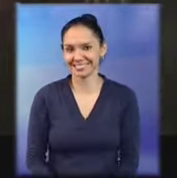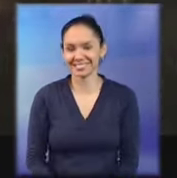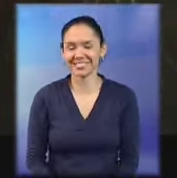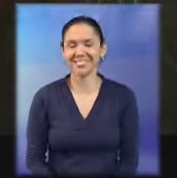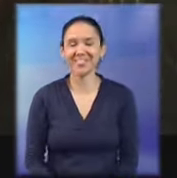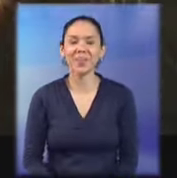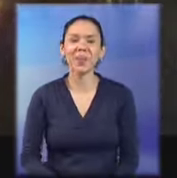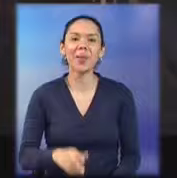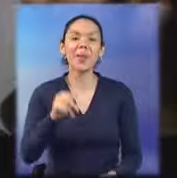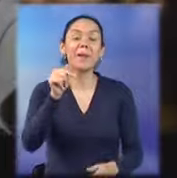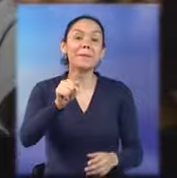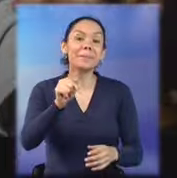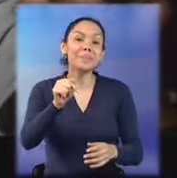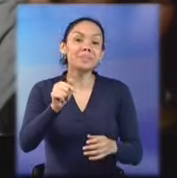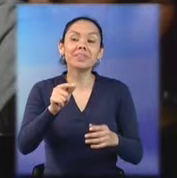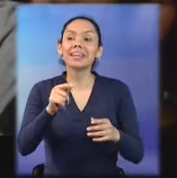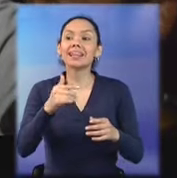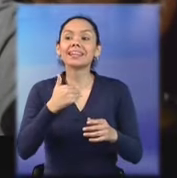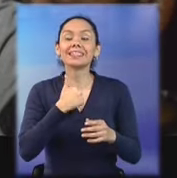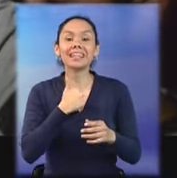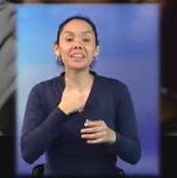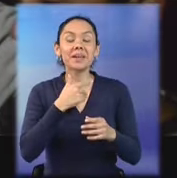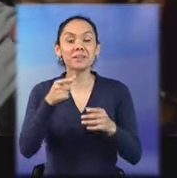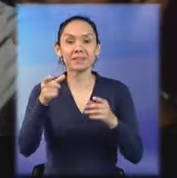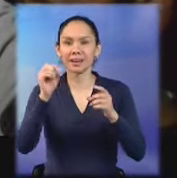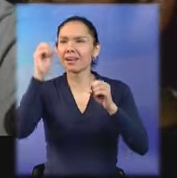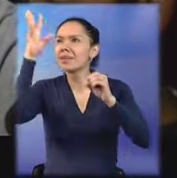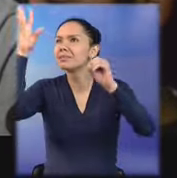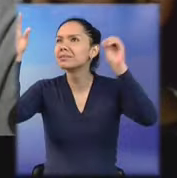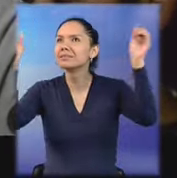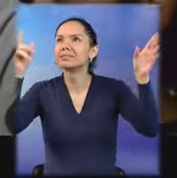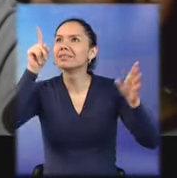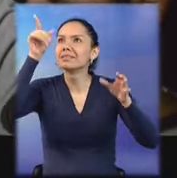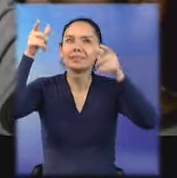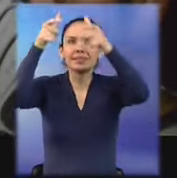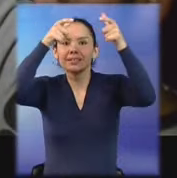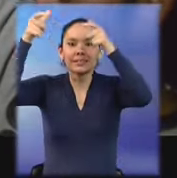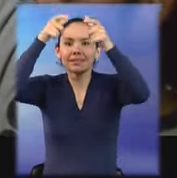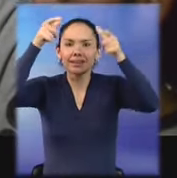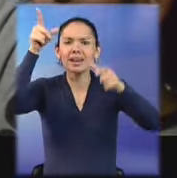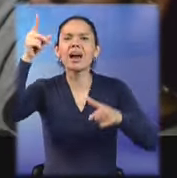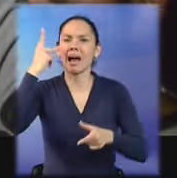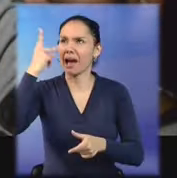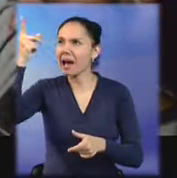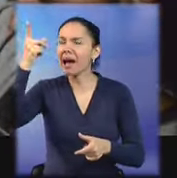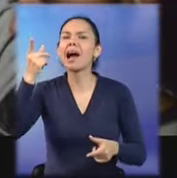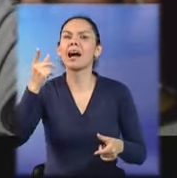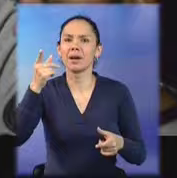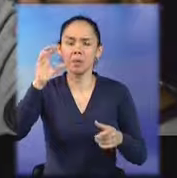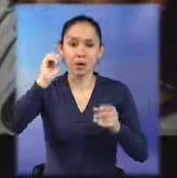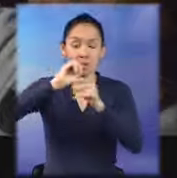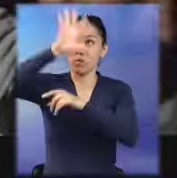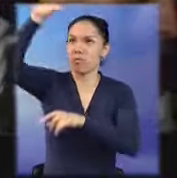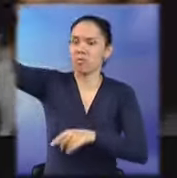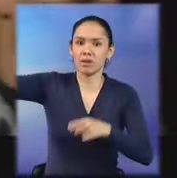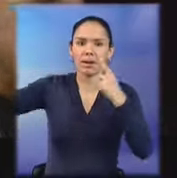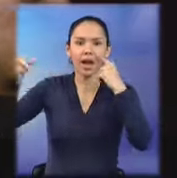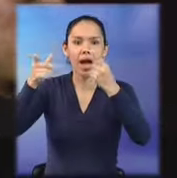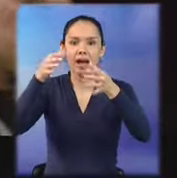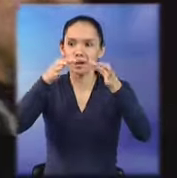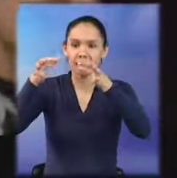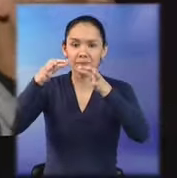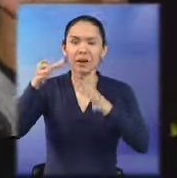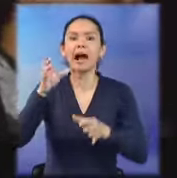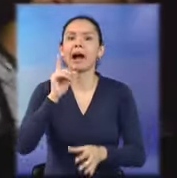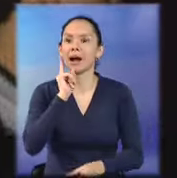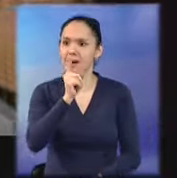Entre tantos sueños... Algunos comenzaron a ver luces en el cielo. El cabal del cielo se vio que apareció la bola de fuego. Y yo seguí